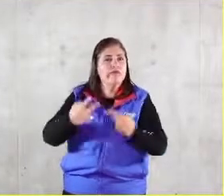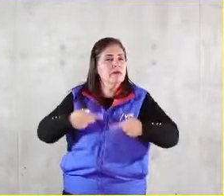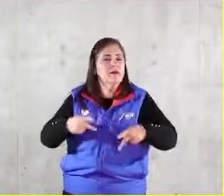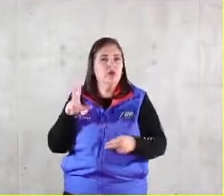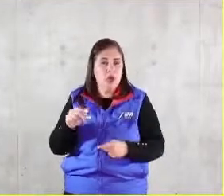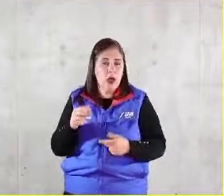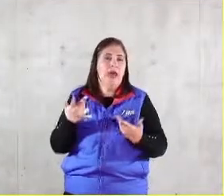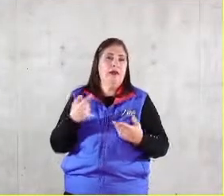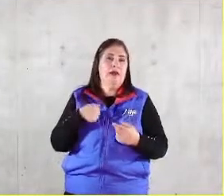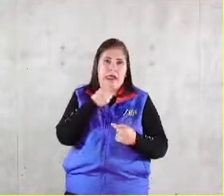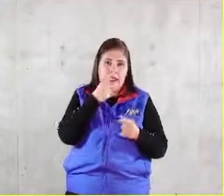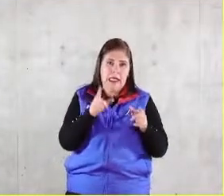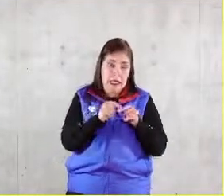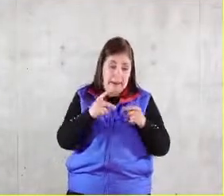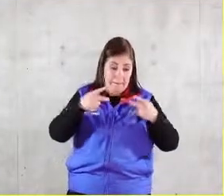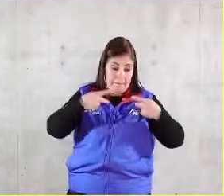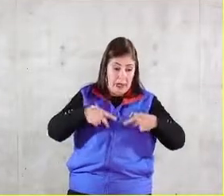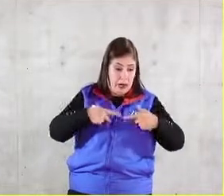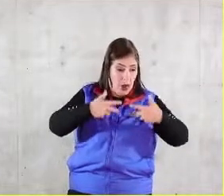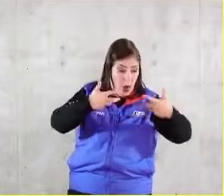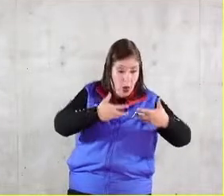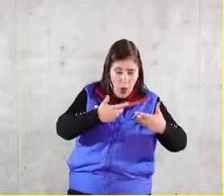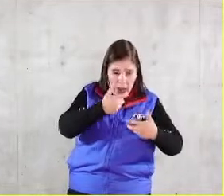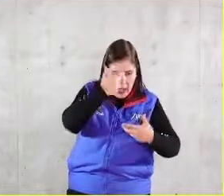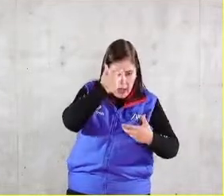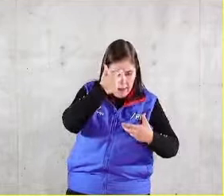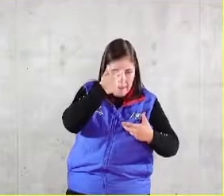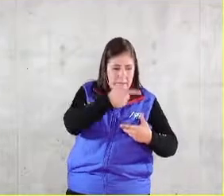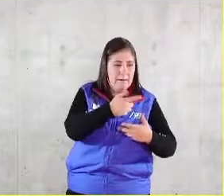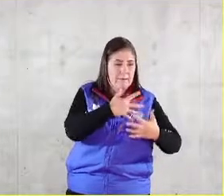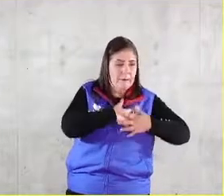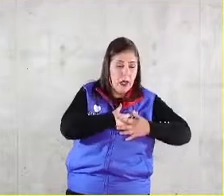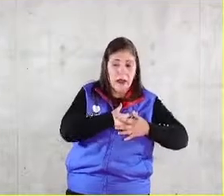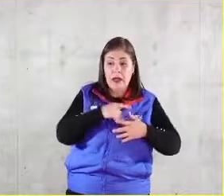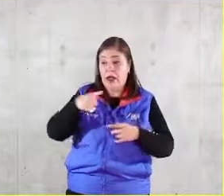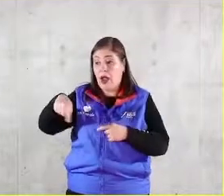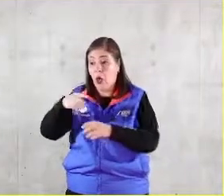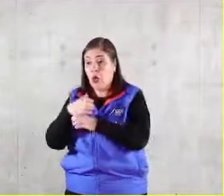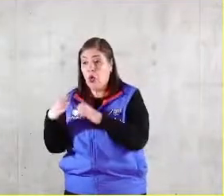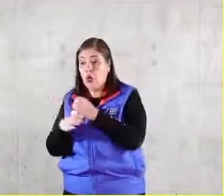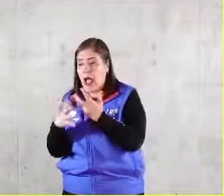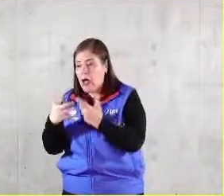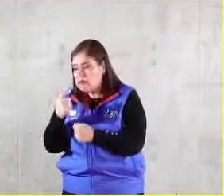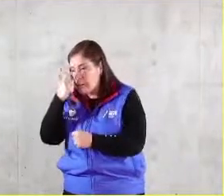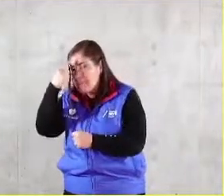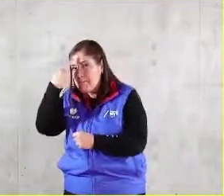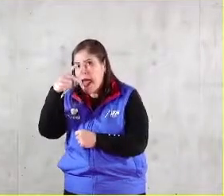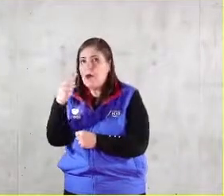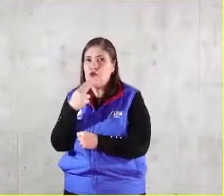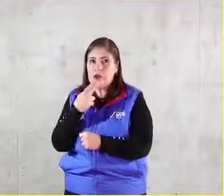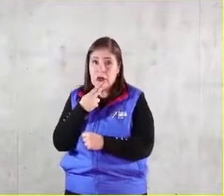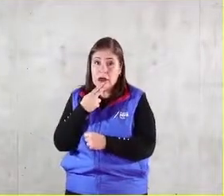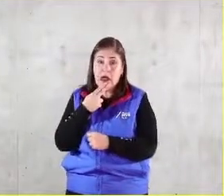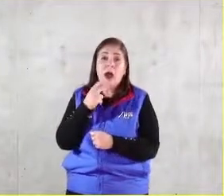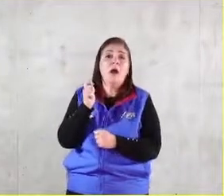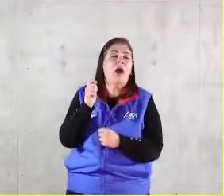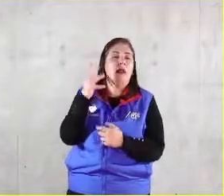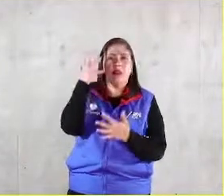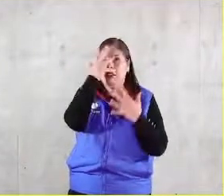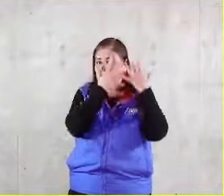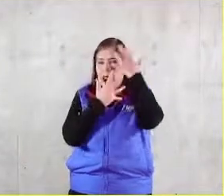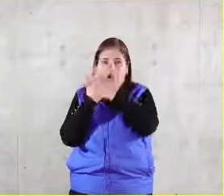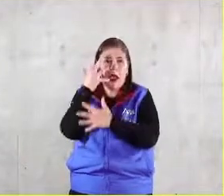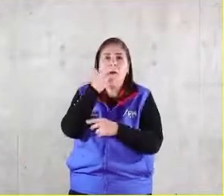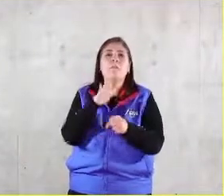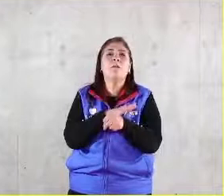personas fueron creadas para ser amadas las cosas fueron creadas para ser usadas la razón por la que el mundo está en caos es